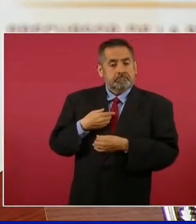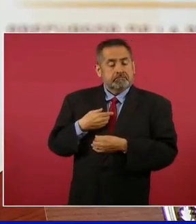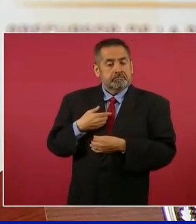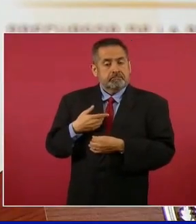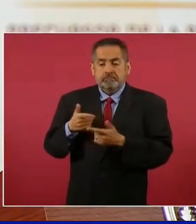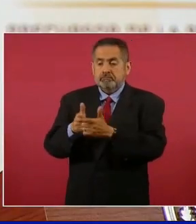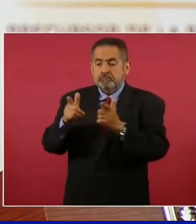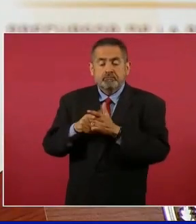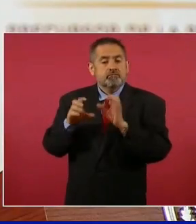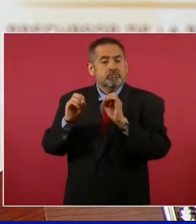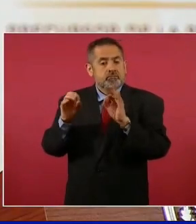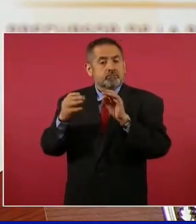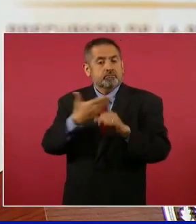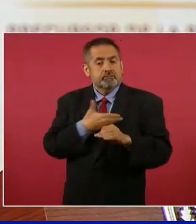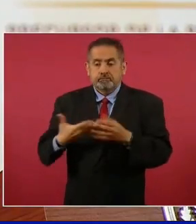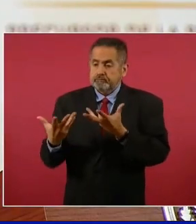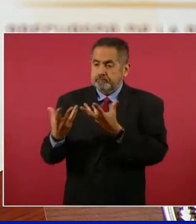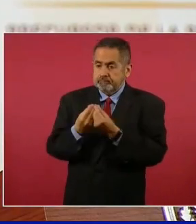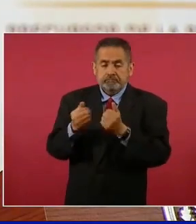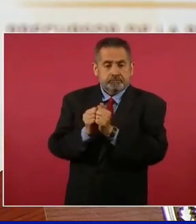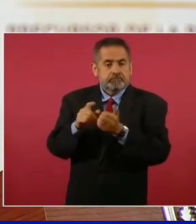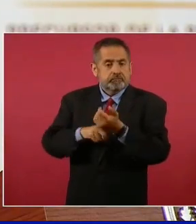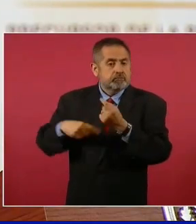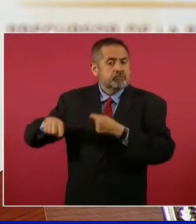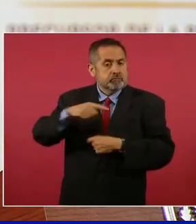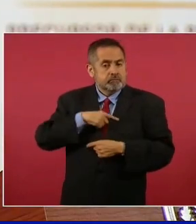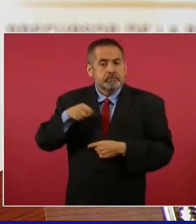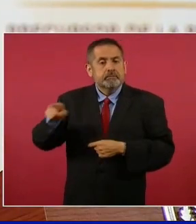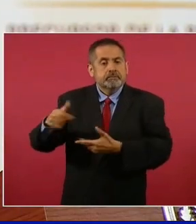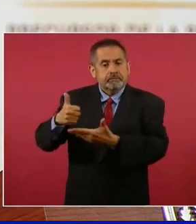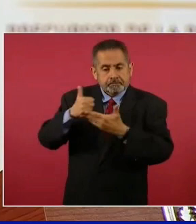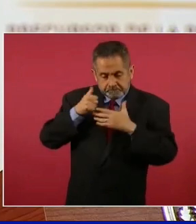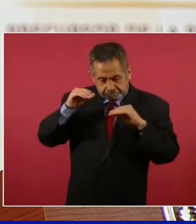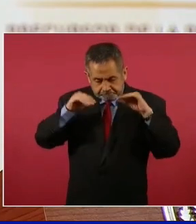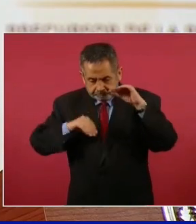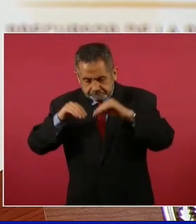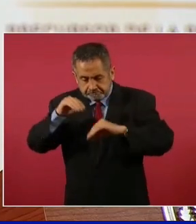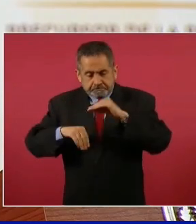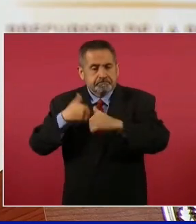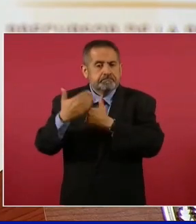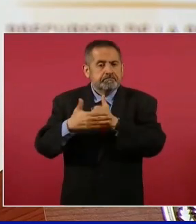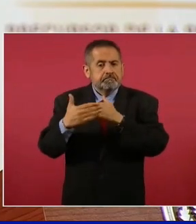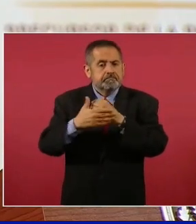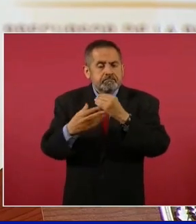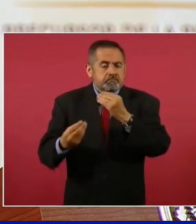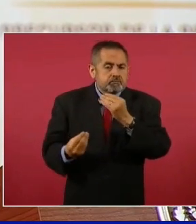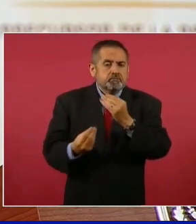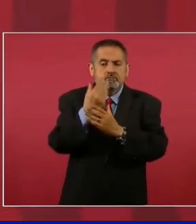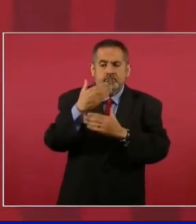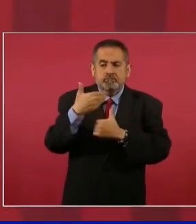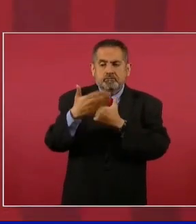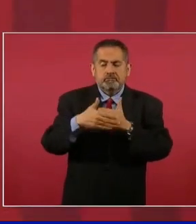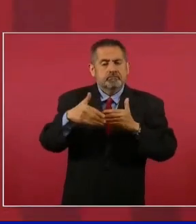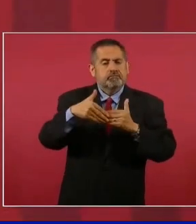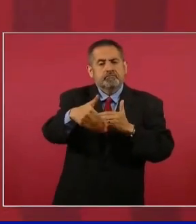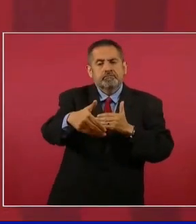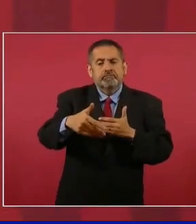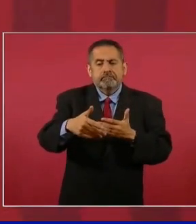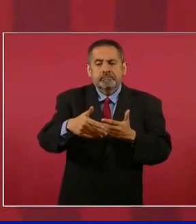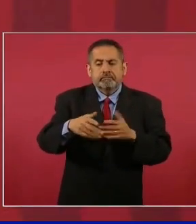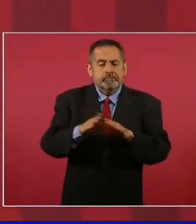va a ayudarnos a la elaboración de